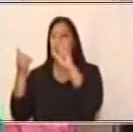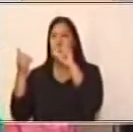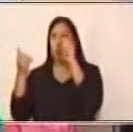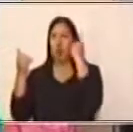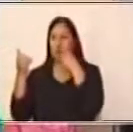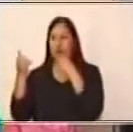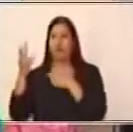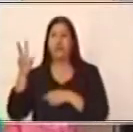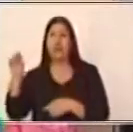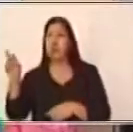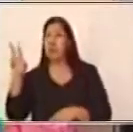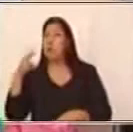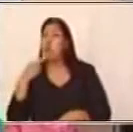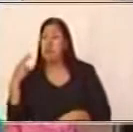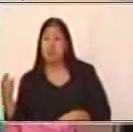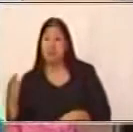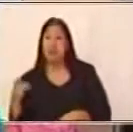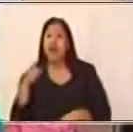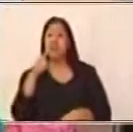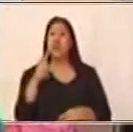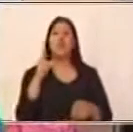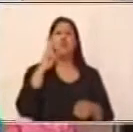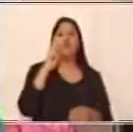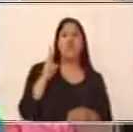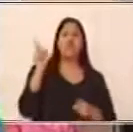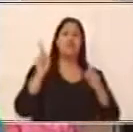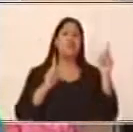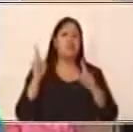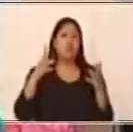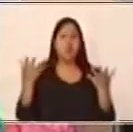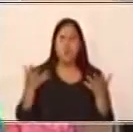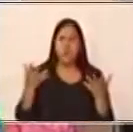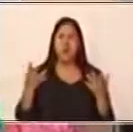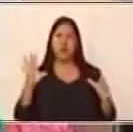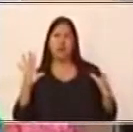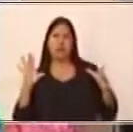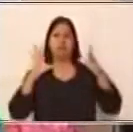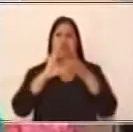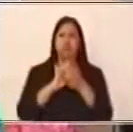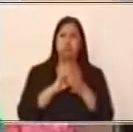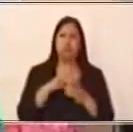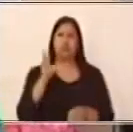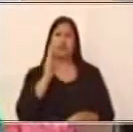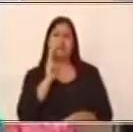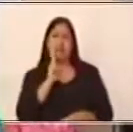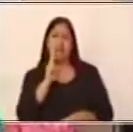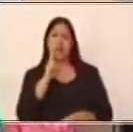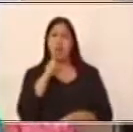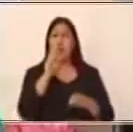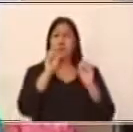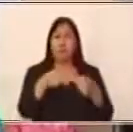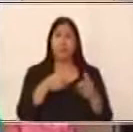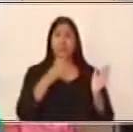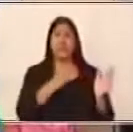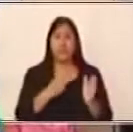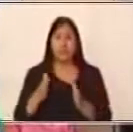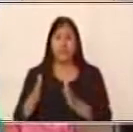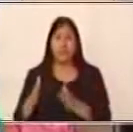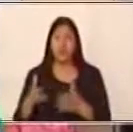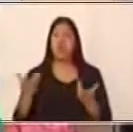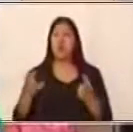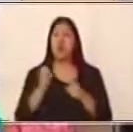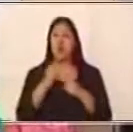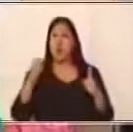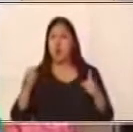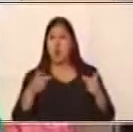identifiques las proposiciones, los verbos y que puedas clasificarlas en coordinadas o